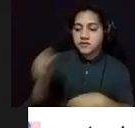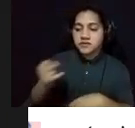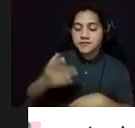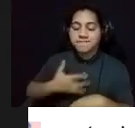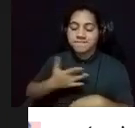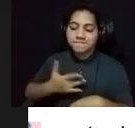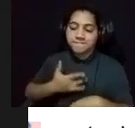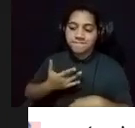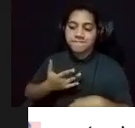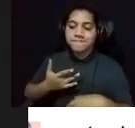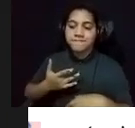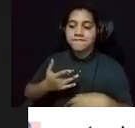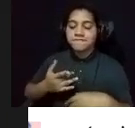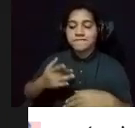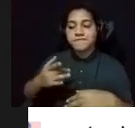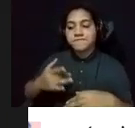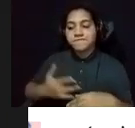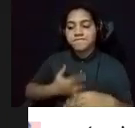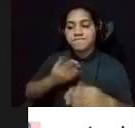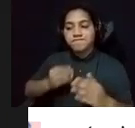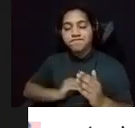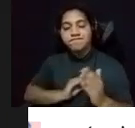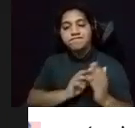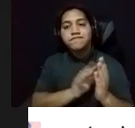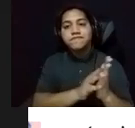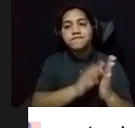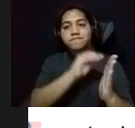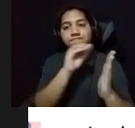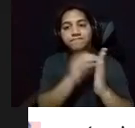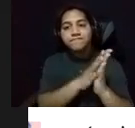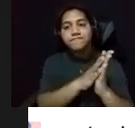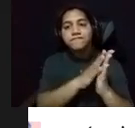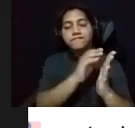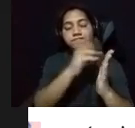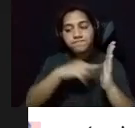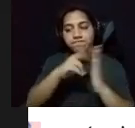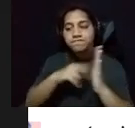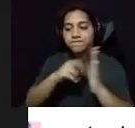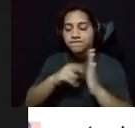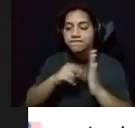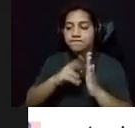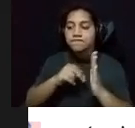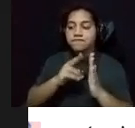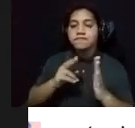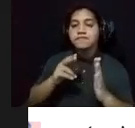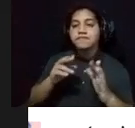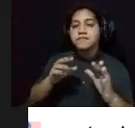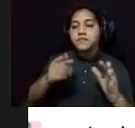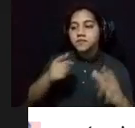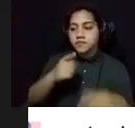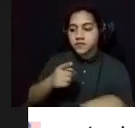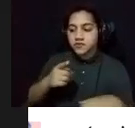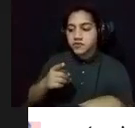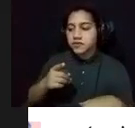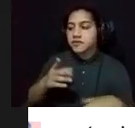narró visualmente en sus obras. Así también de cómo su espíritu se alejaba para dejar su